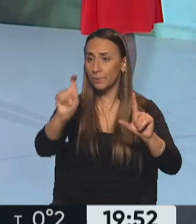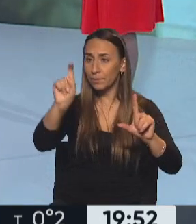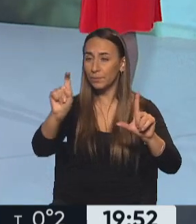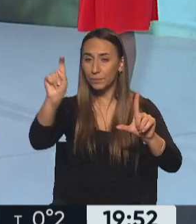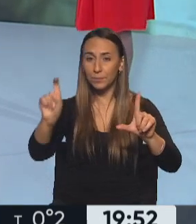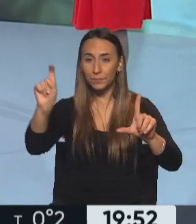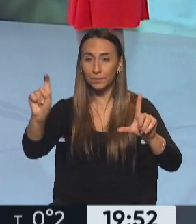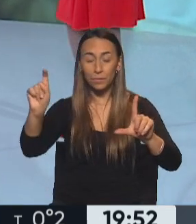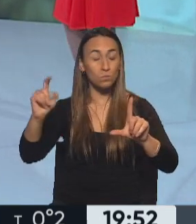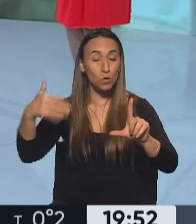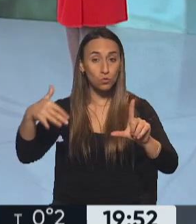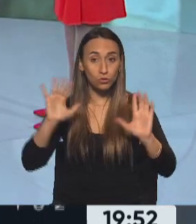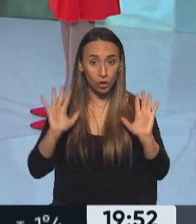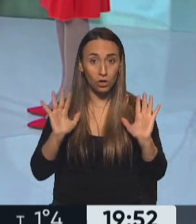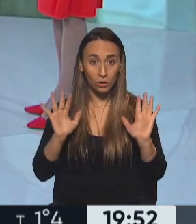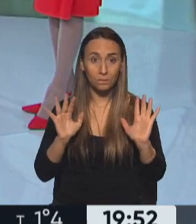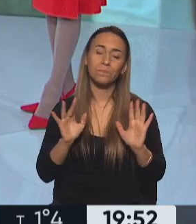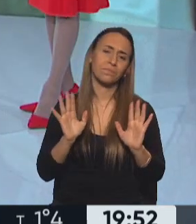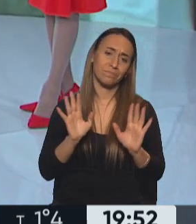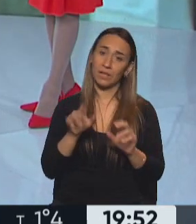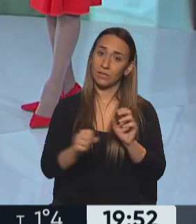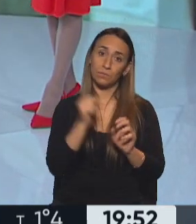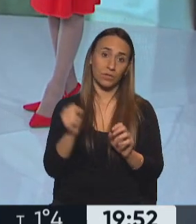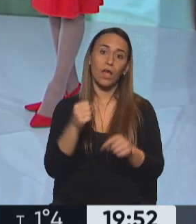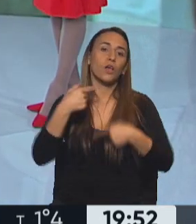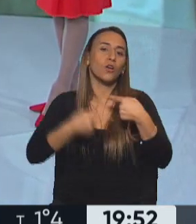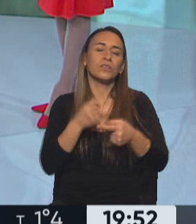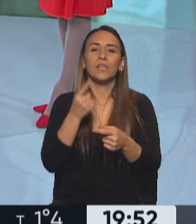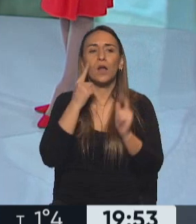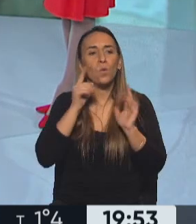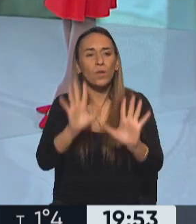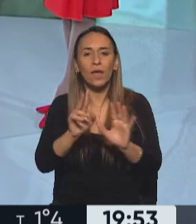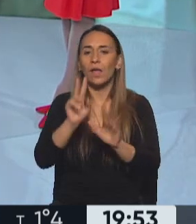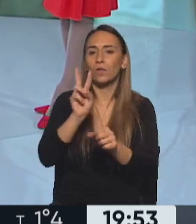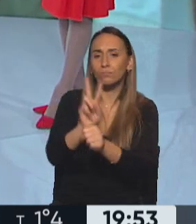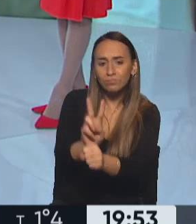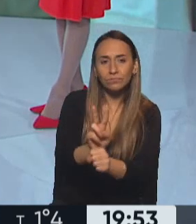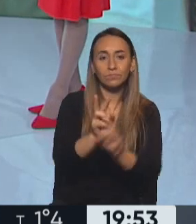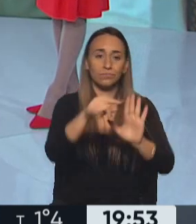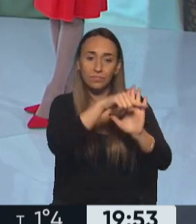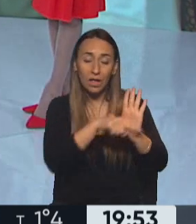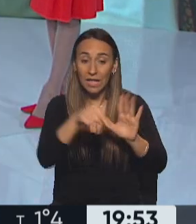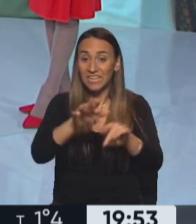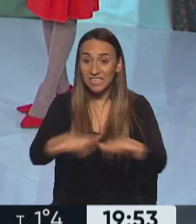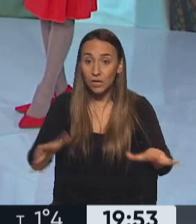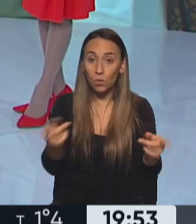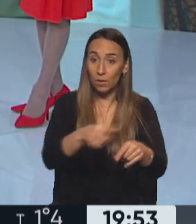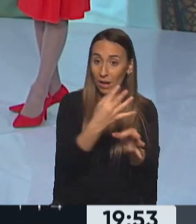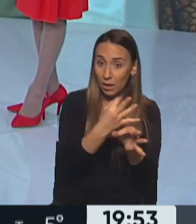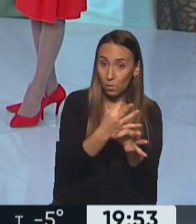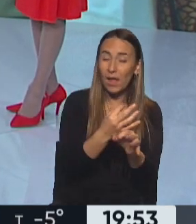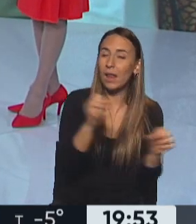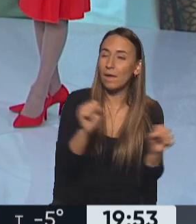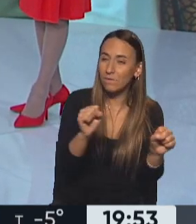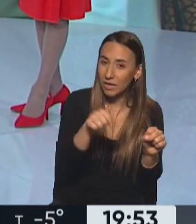continuar con los cuidados. Me parece perfecto eso de que los chicos se pongan el barbijo ahora que vuelven al colegio y que el frío